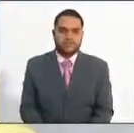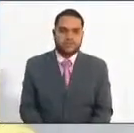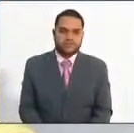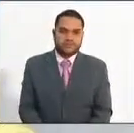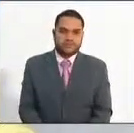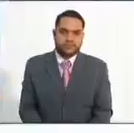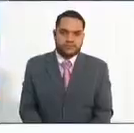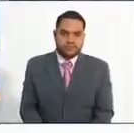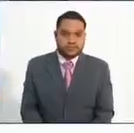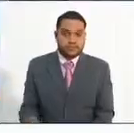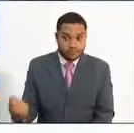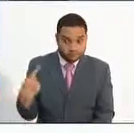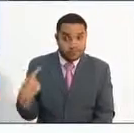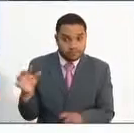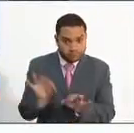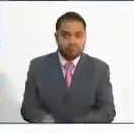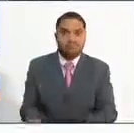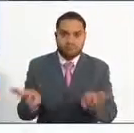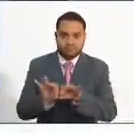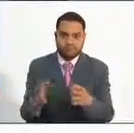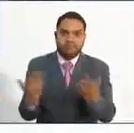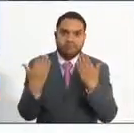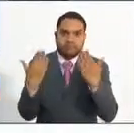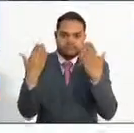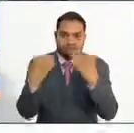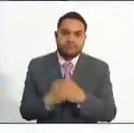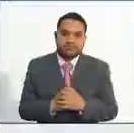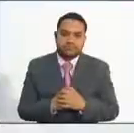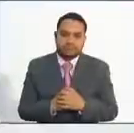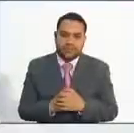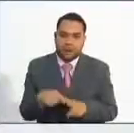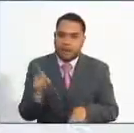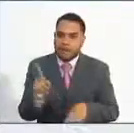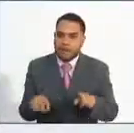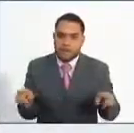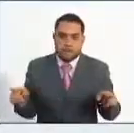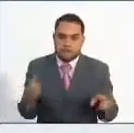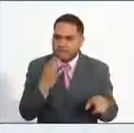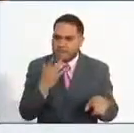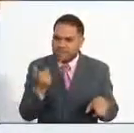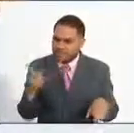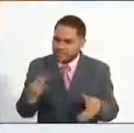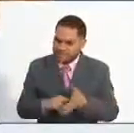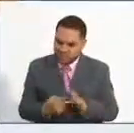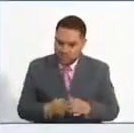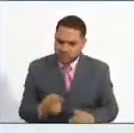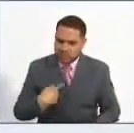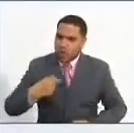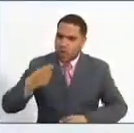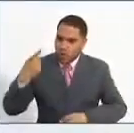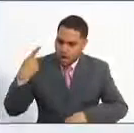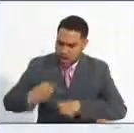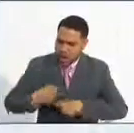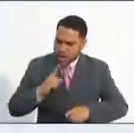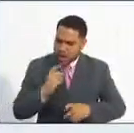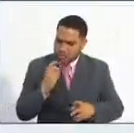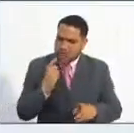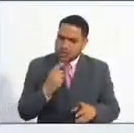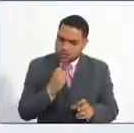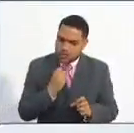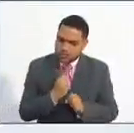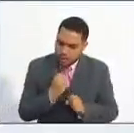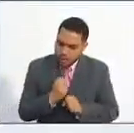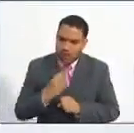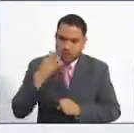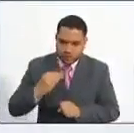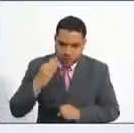pregunta bien importante porque regularmente las personas no tienen la claridad de lo que es la experiencia laboral, la experiencia profesional y la experiencia